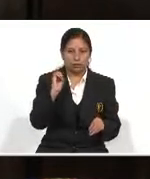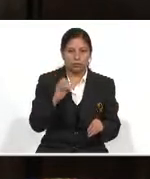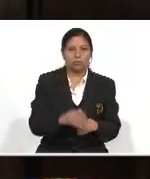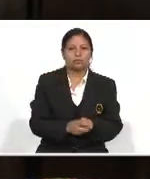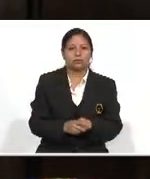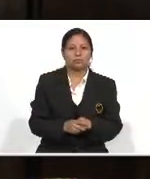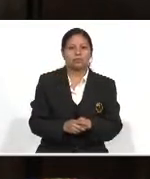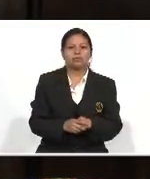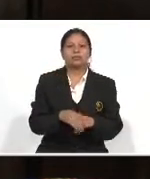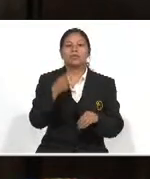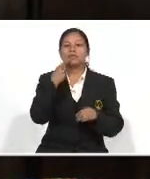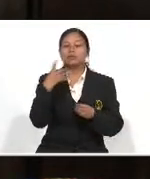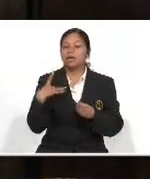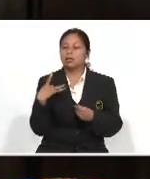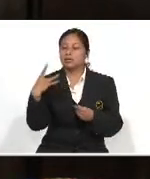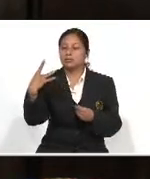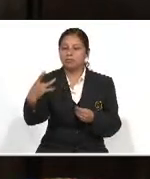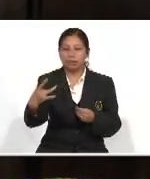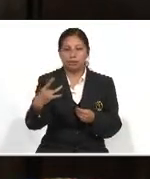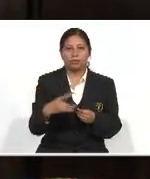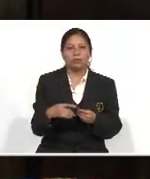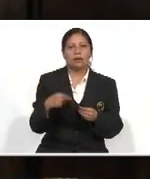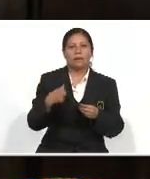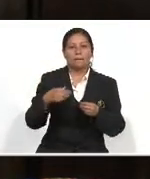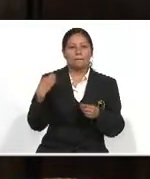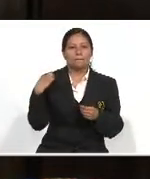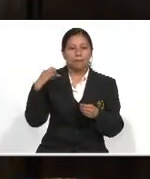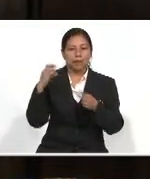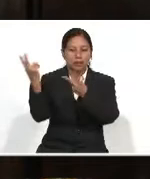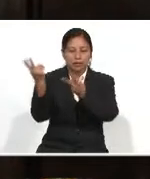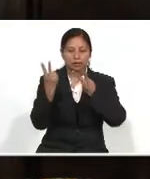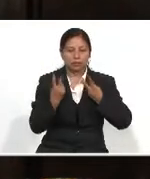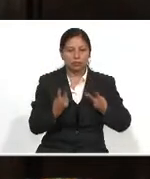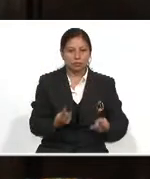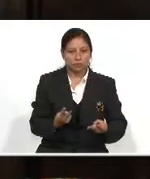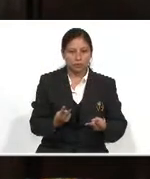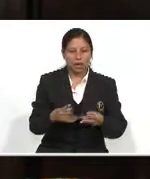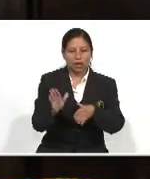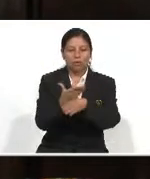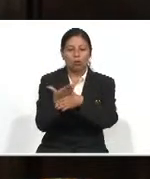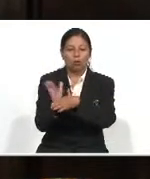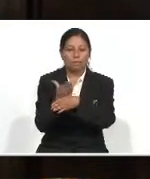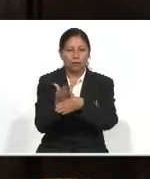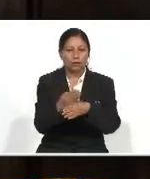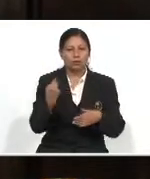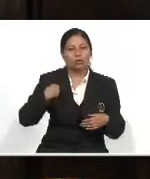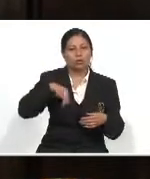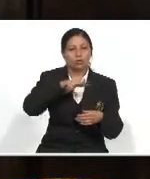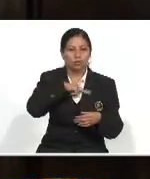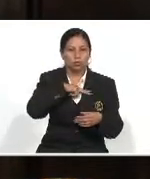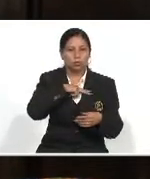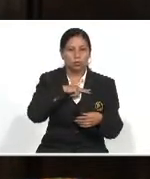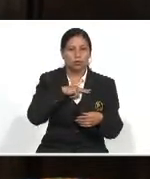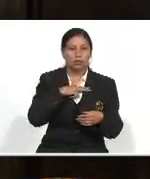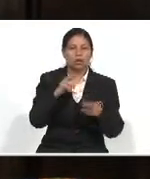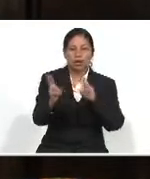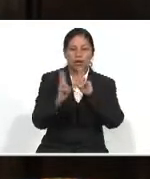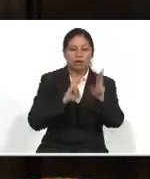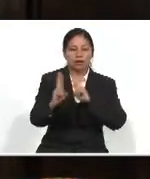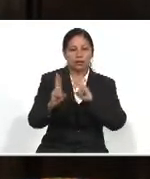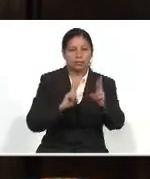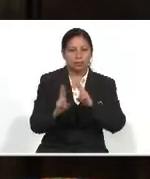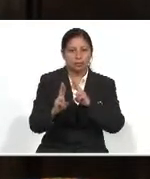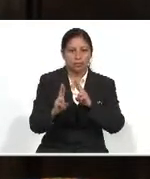Se les invitó para que vinieran a compartir con nosotros la relación